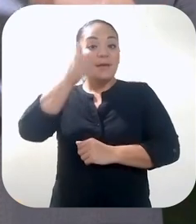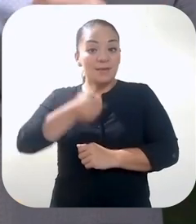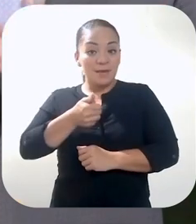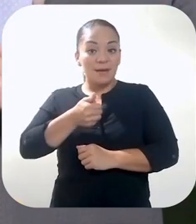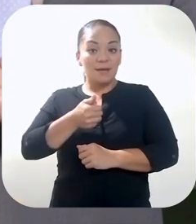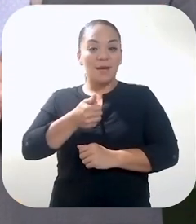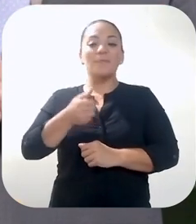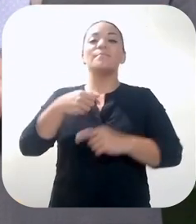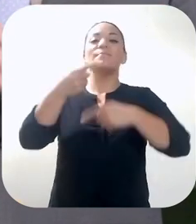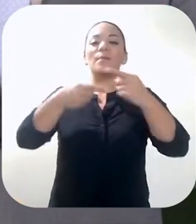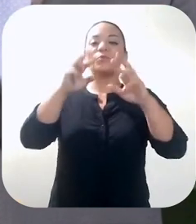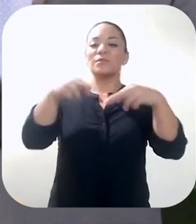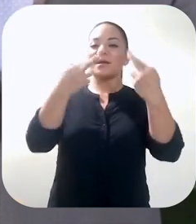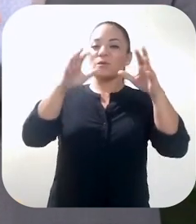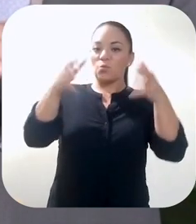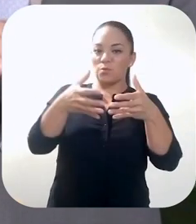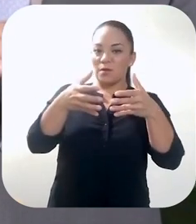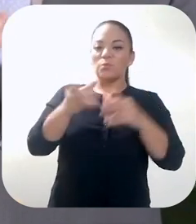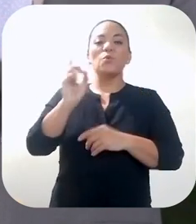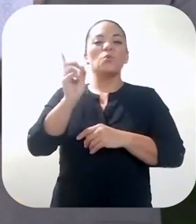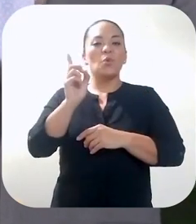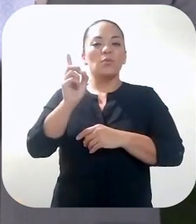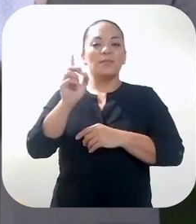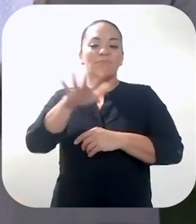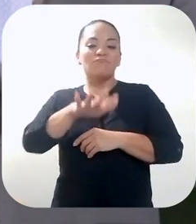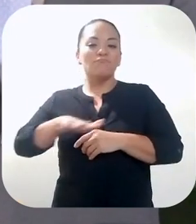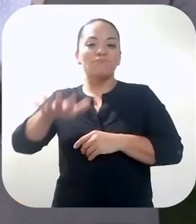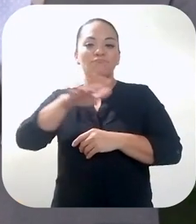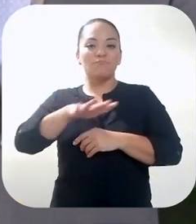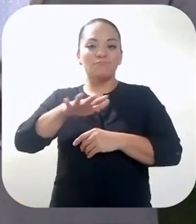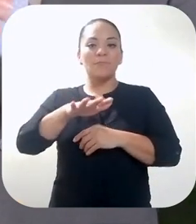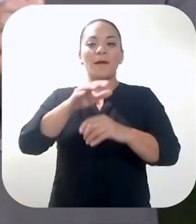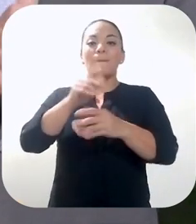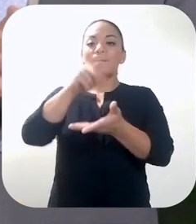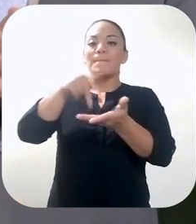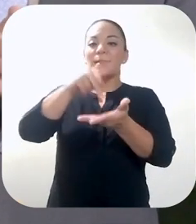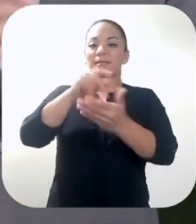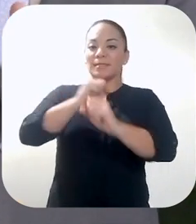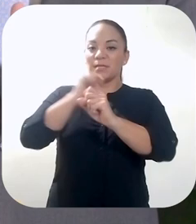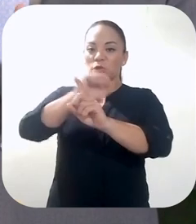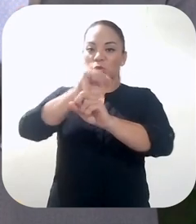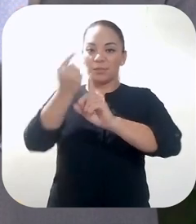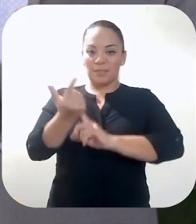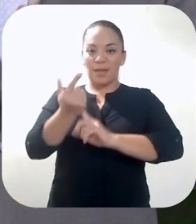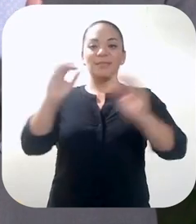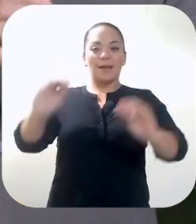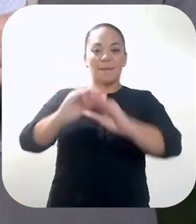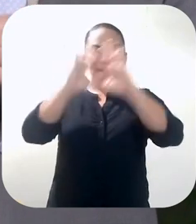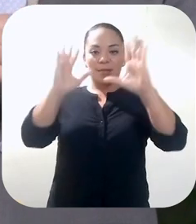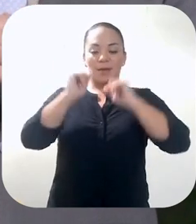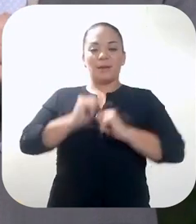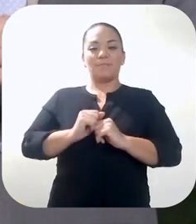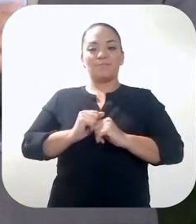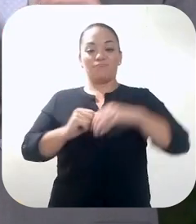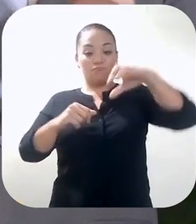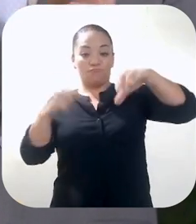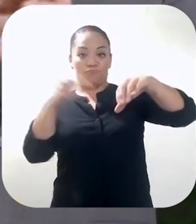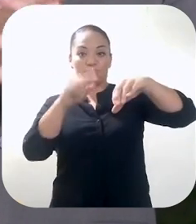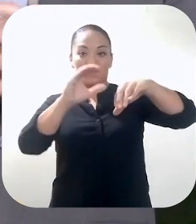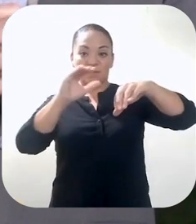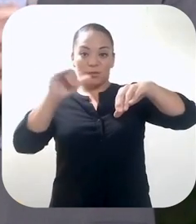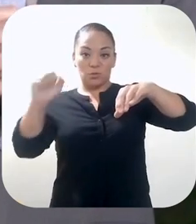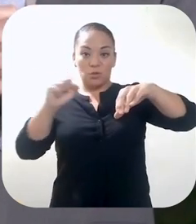mañana nos reuniremos, en horas de la mañana, en la Plaza de las Garantías Sociales detrás de la Caja Costarricense